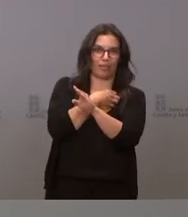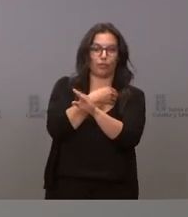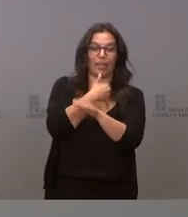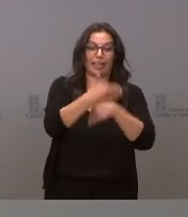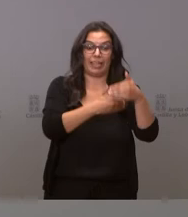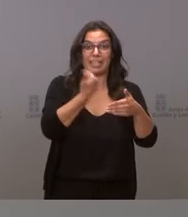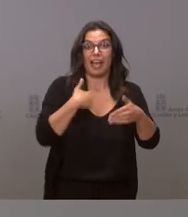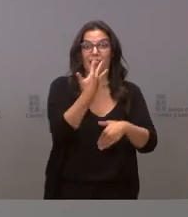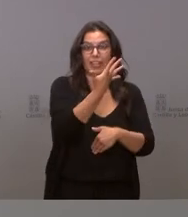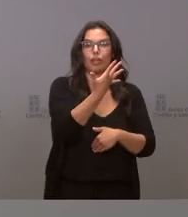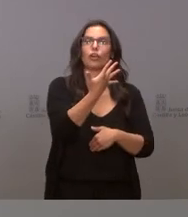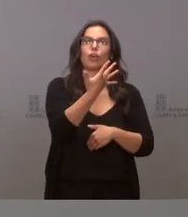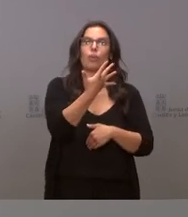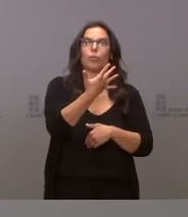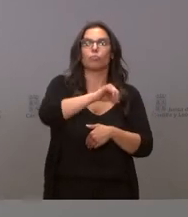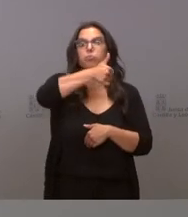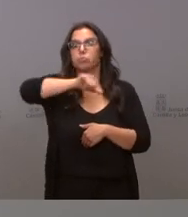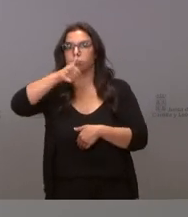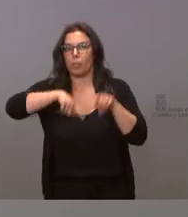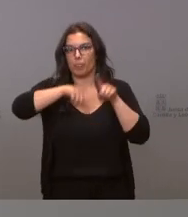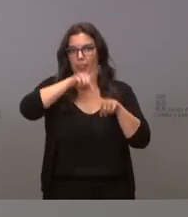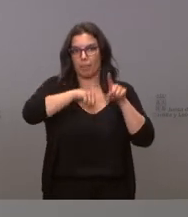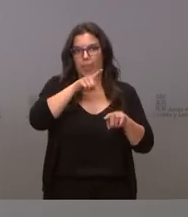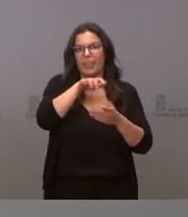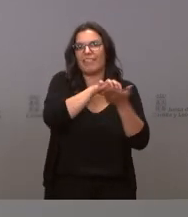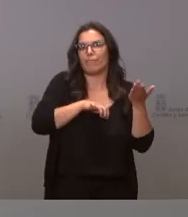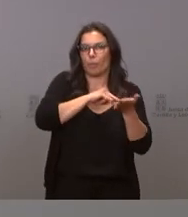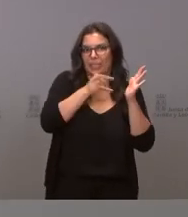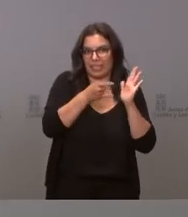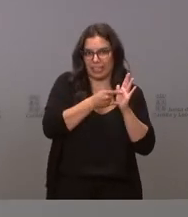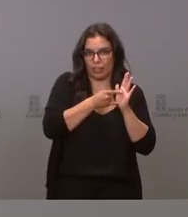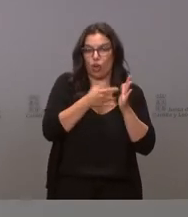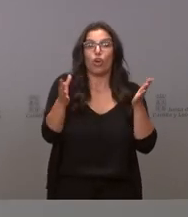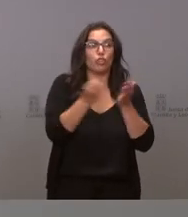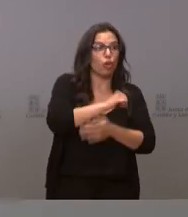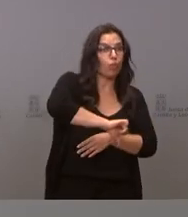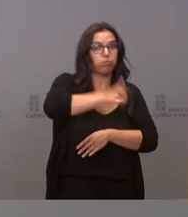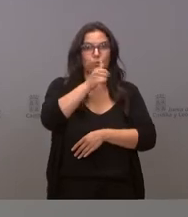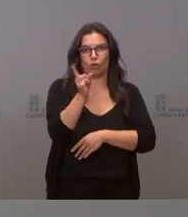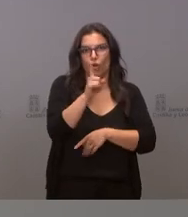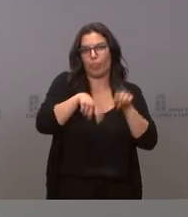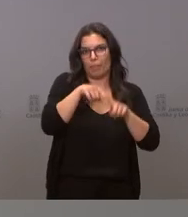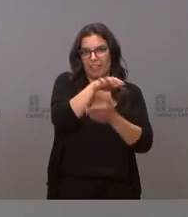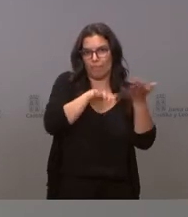marcha y estos expedientes se resolverán en función de lo que determinen los informes técnicos no se presupone que todos ellos se vayan a autorizar